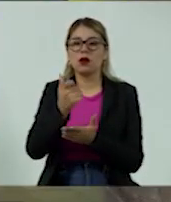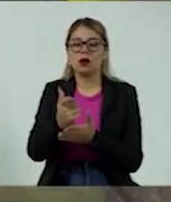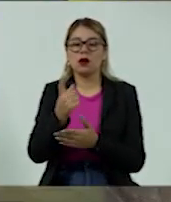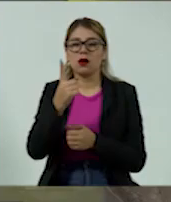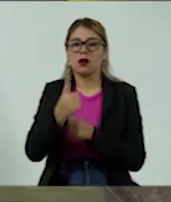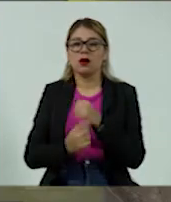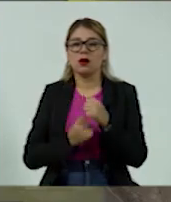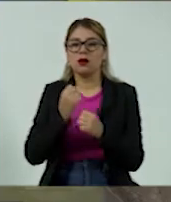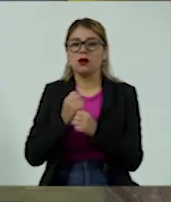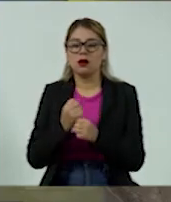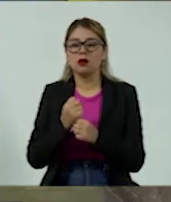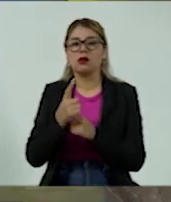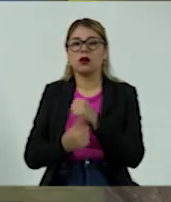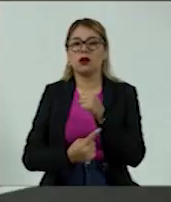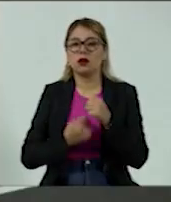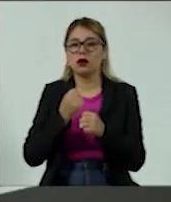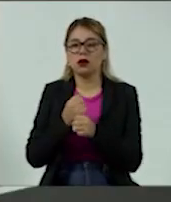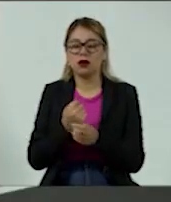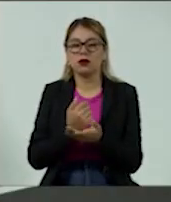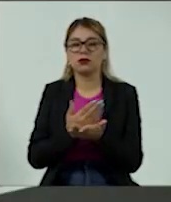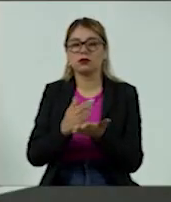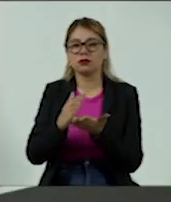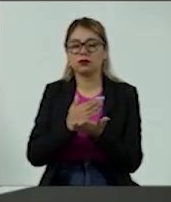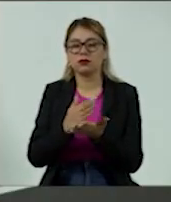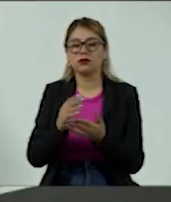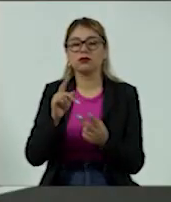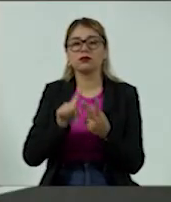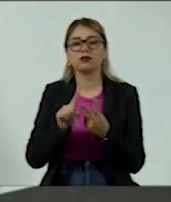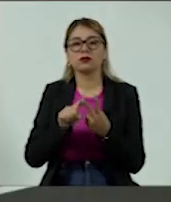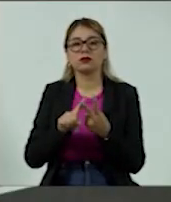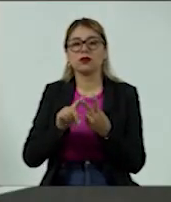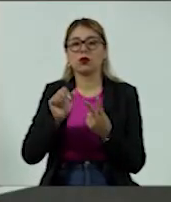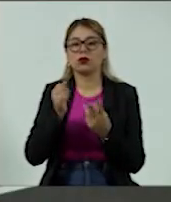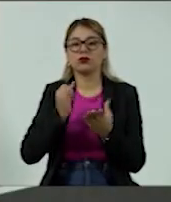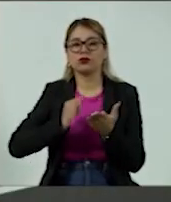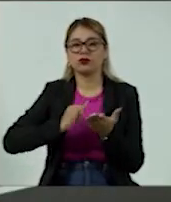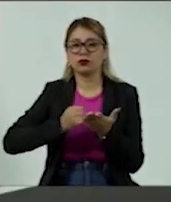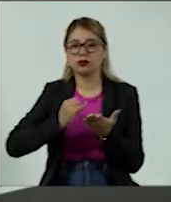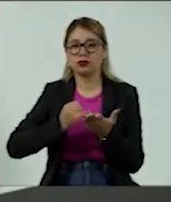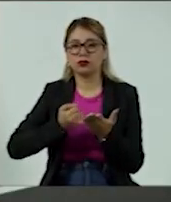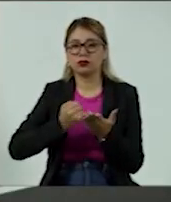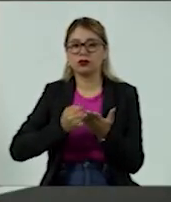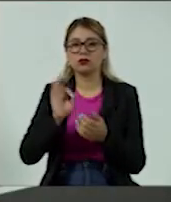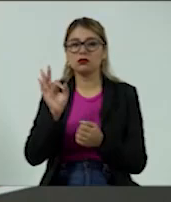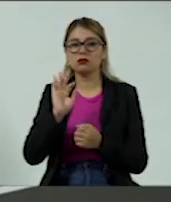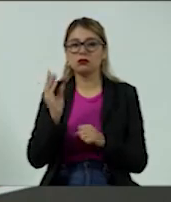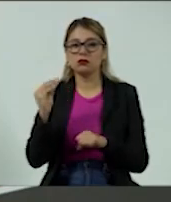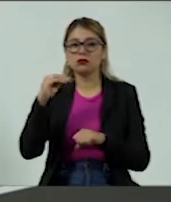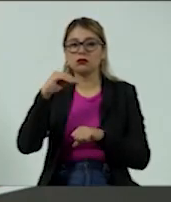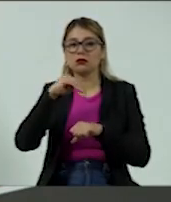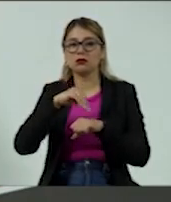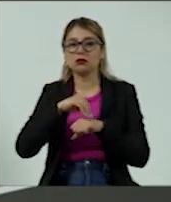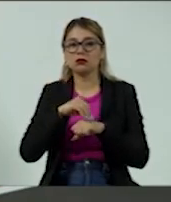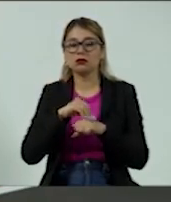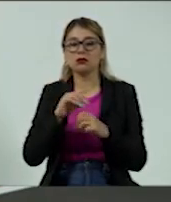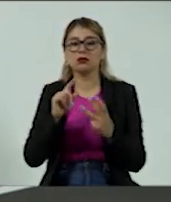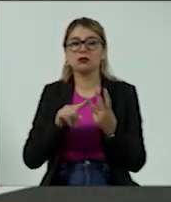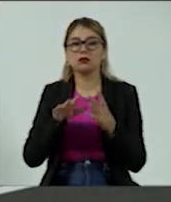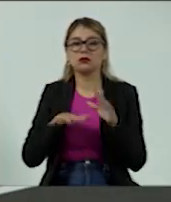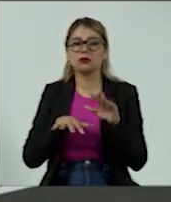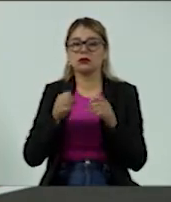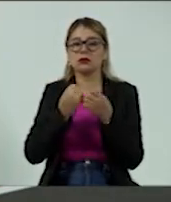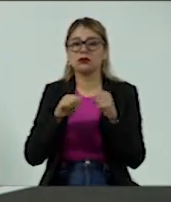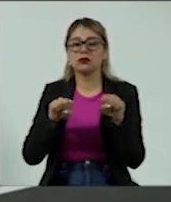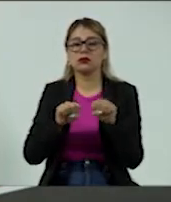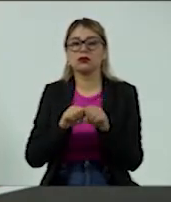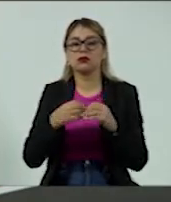tarjeta año con año, algunas comisiones adicionales que me puede ir cobrando, a veces me cobra algún seguro